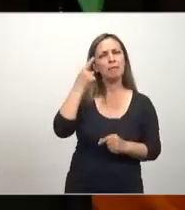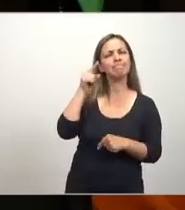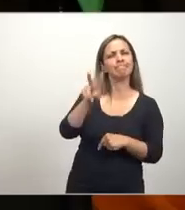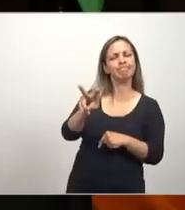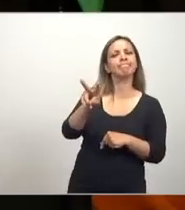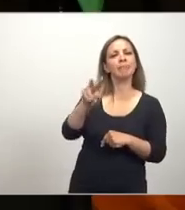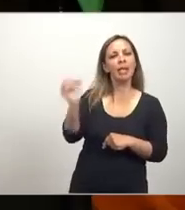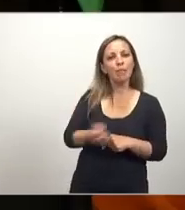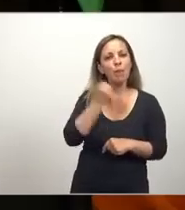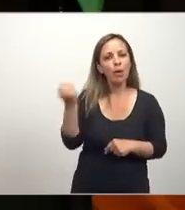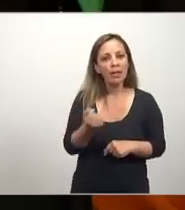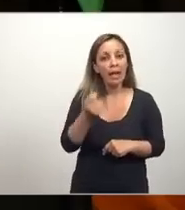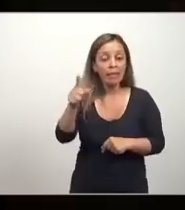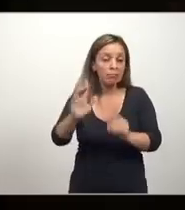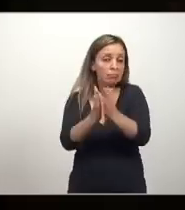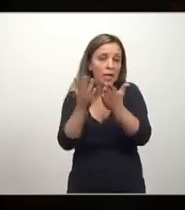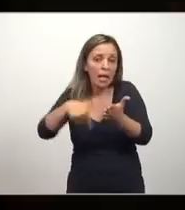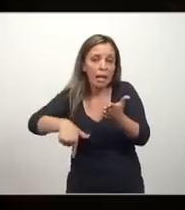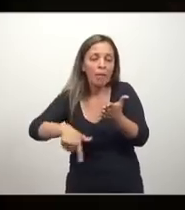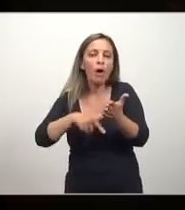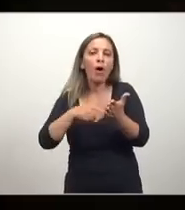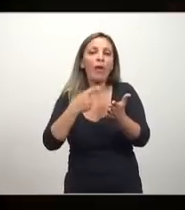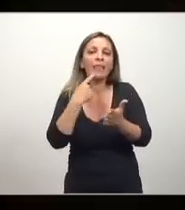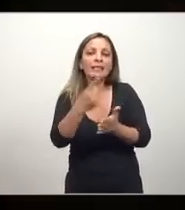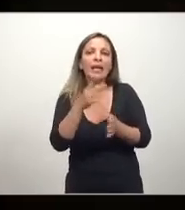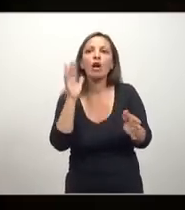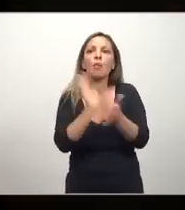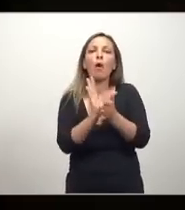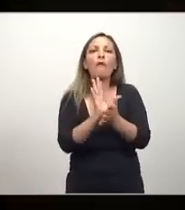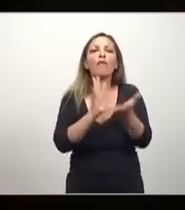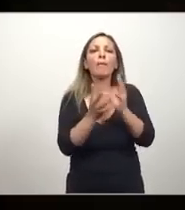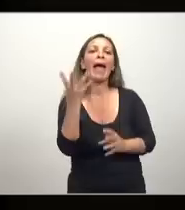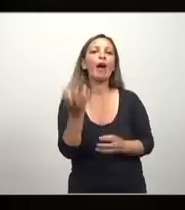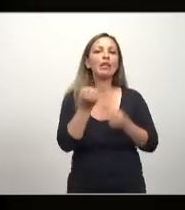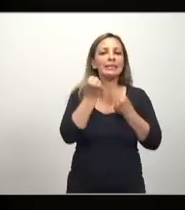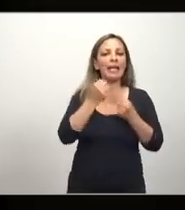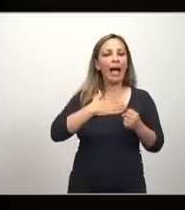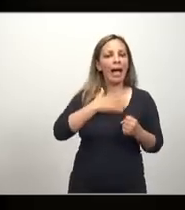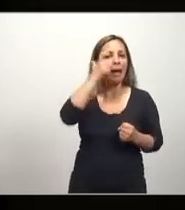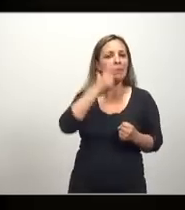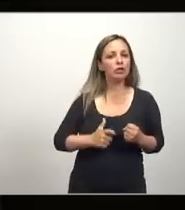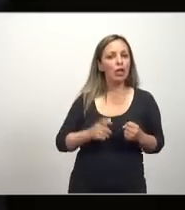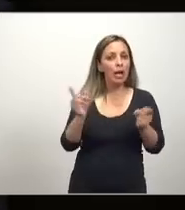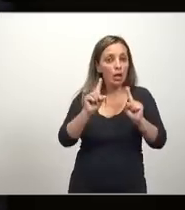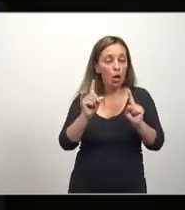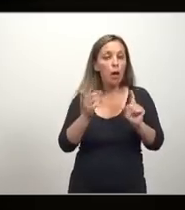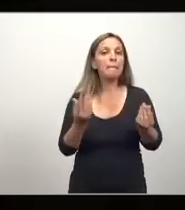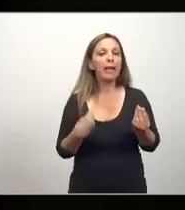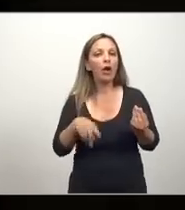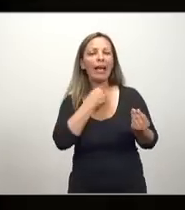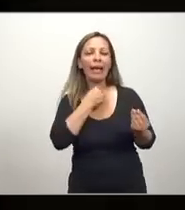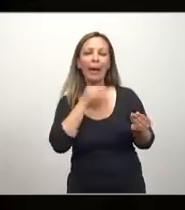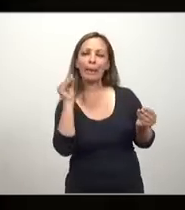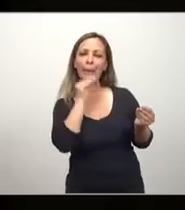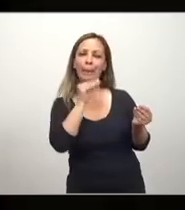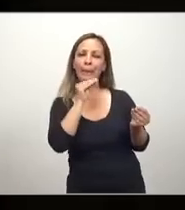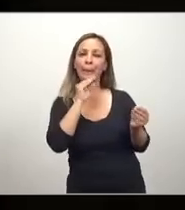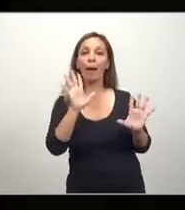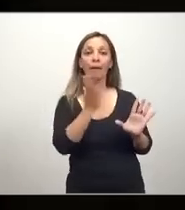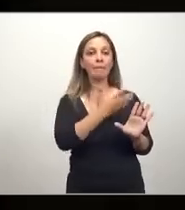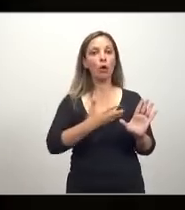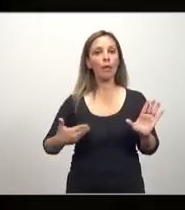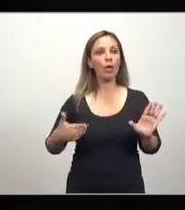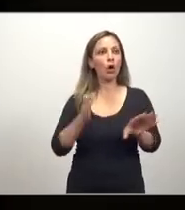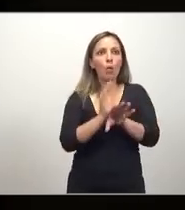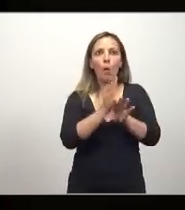supuestamente se basaba todo esto en un defecto humano del egoísmo, sino que más tarde, para disimular las cosas, egoísmo se convirtió en virtud.